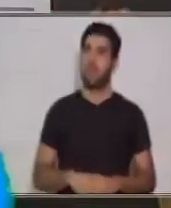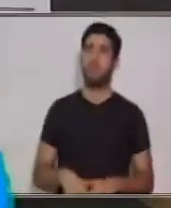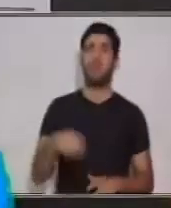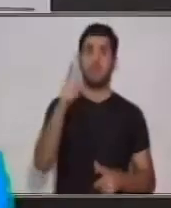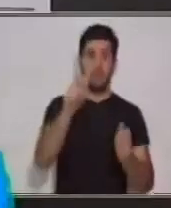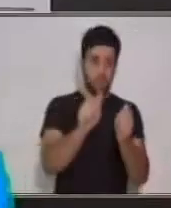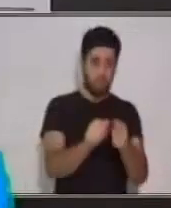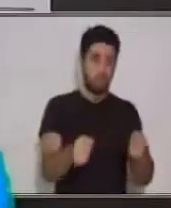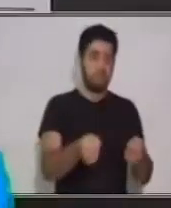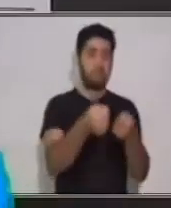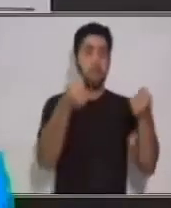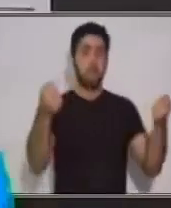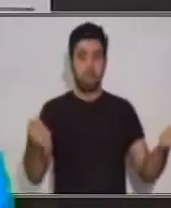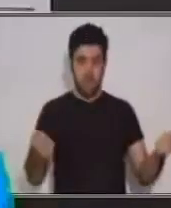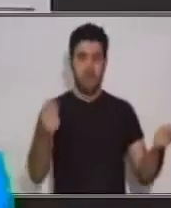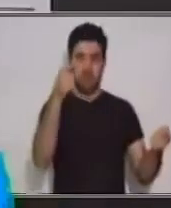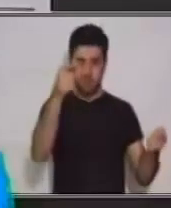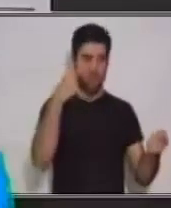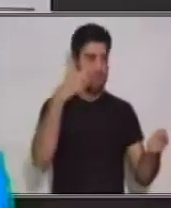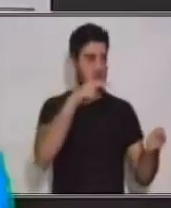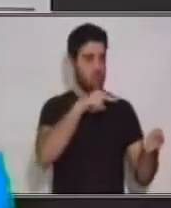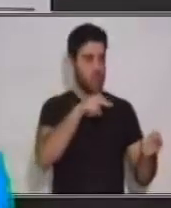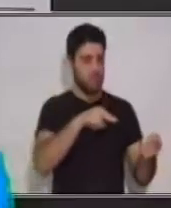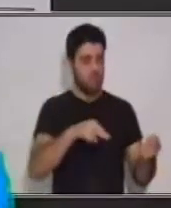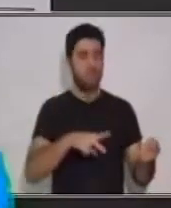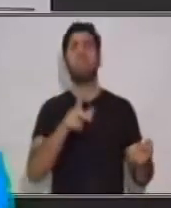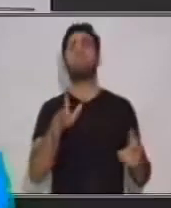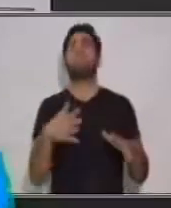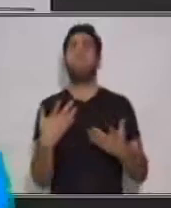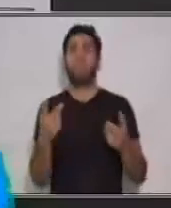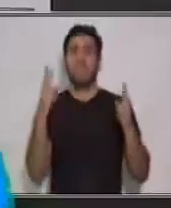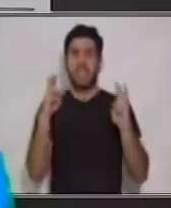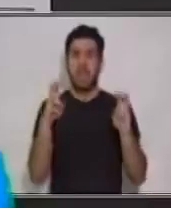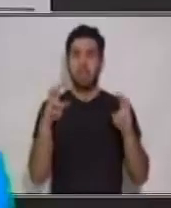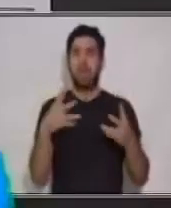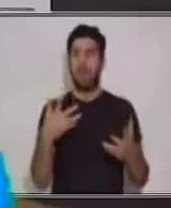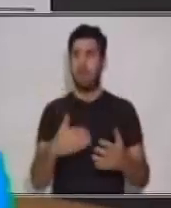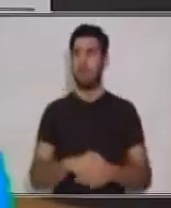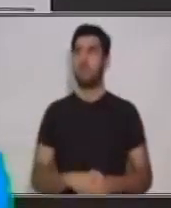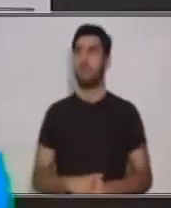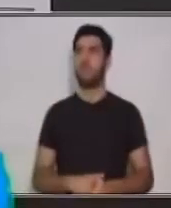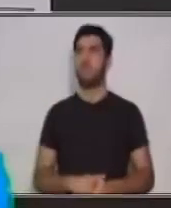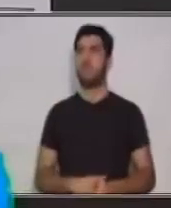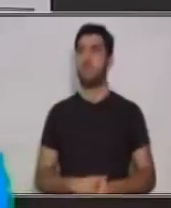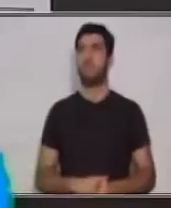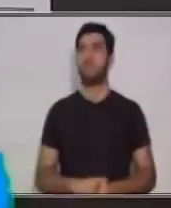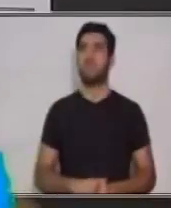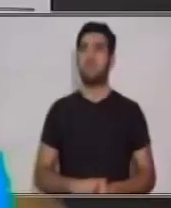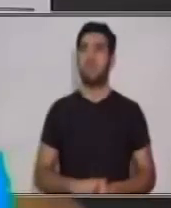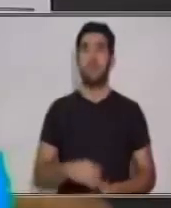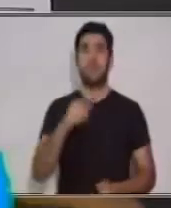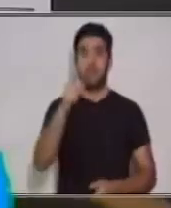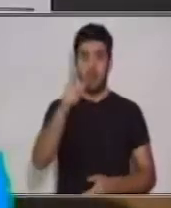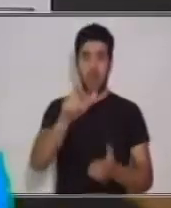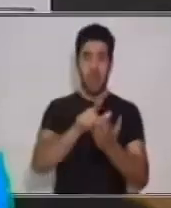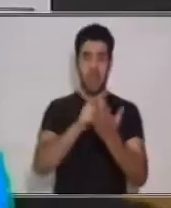¿qué temas has investigado durante este tiempo que hemos estado en casa? Si has utilizado alguna enciclopedia, puedes escribir